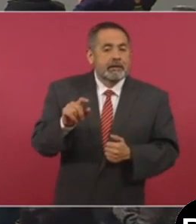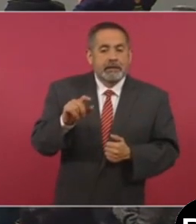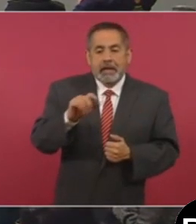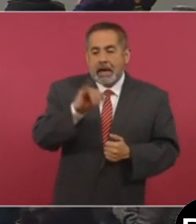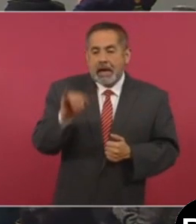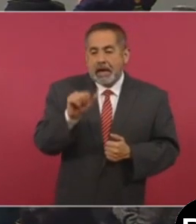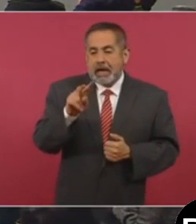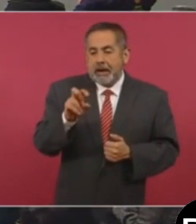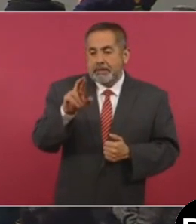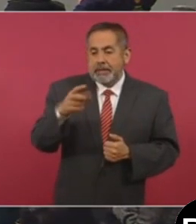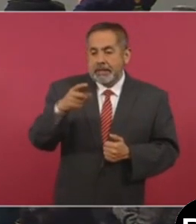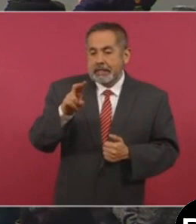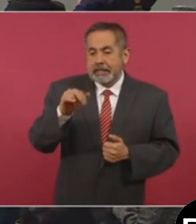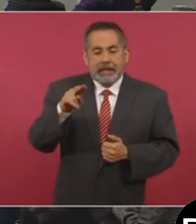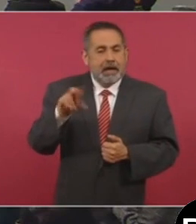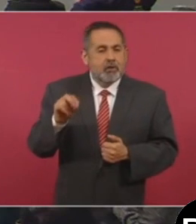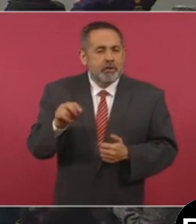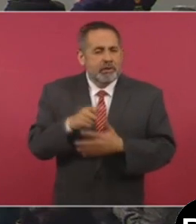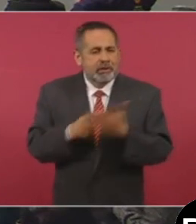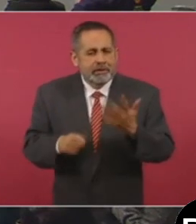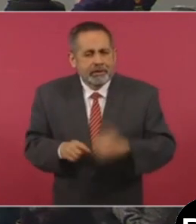Javier Quijano Vázquez, 13.